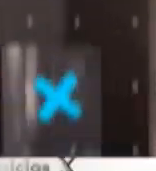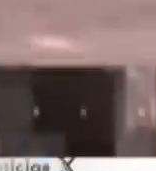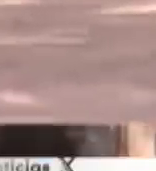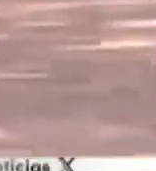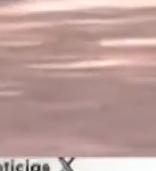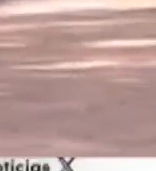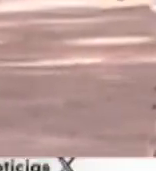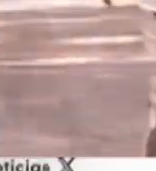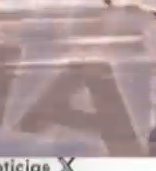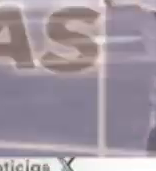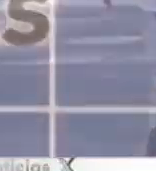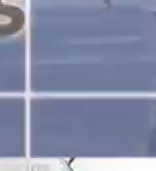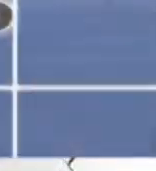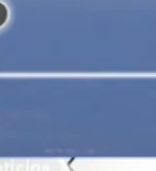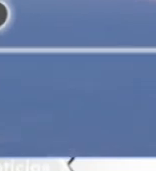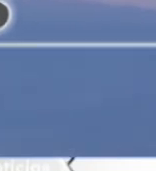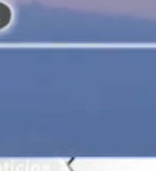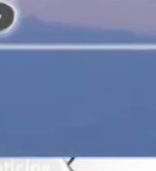Regresamos